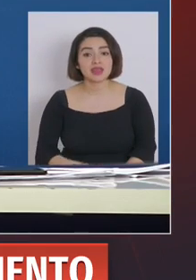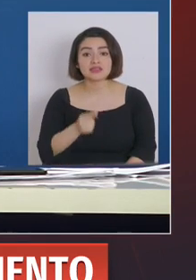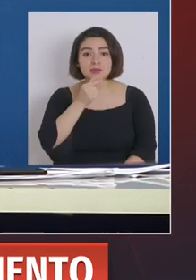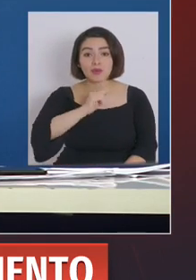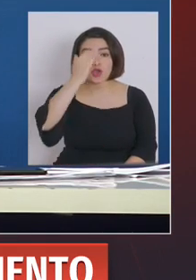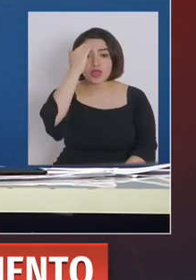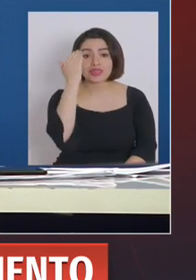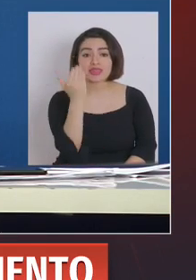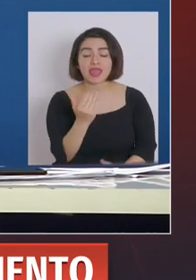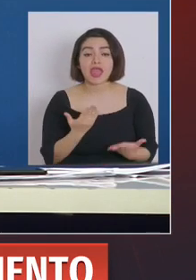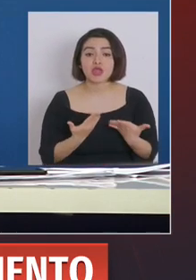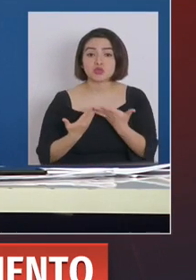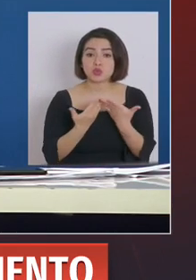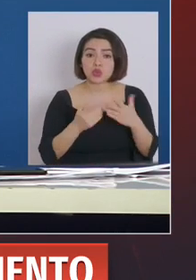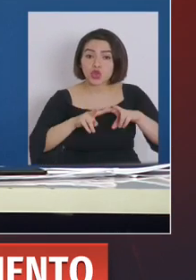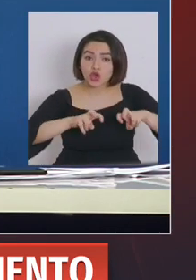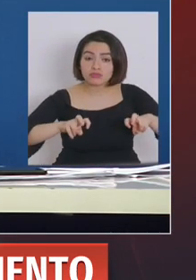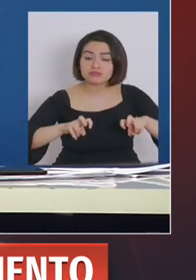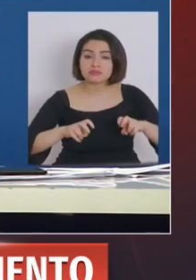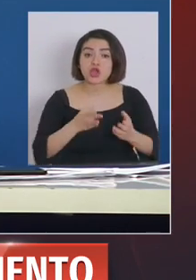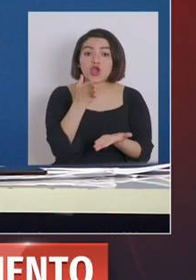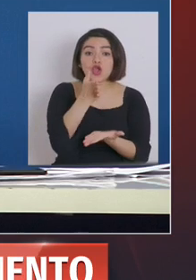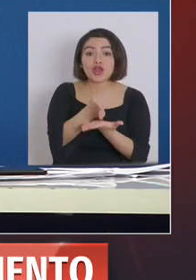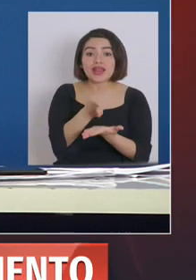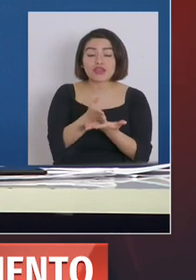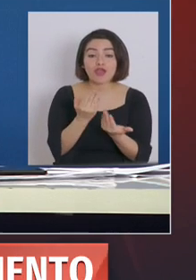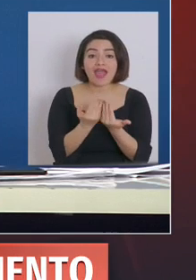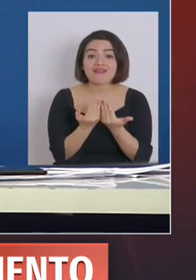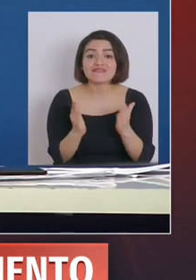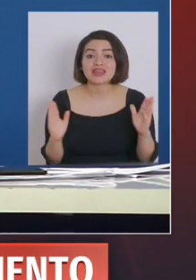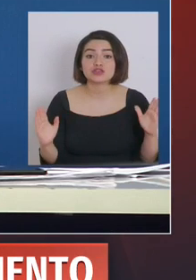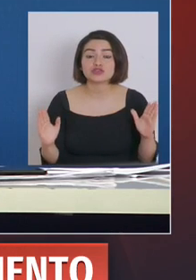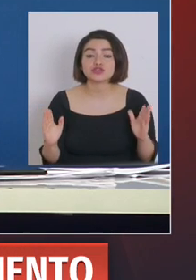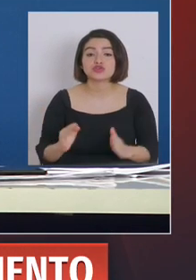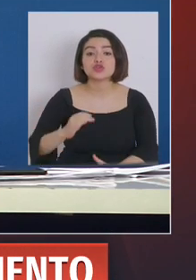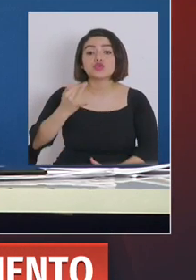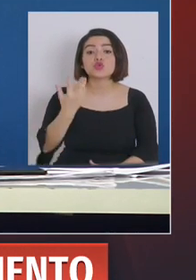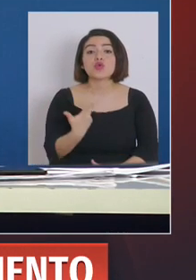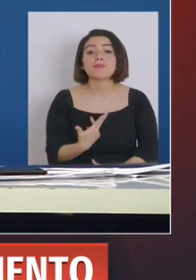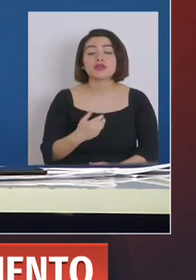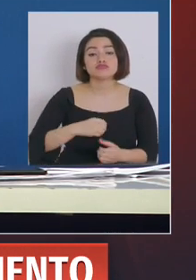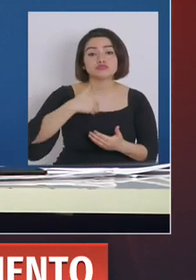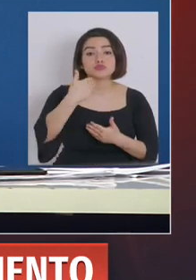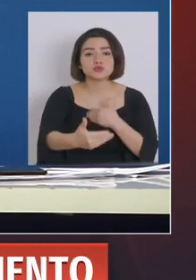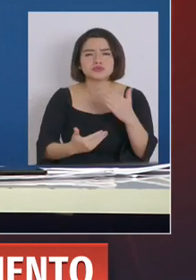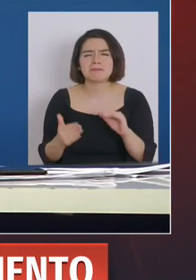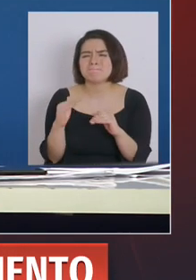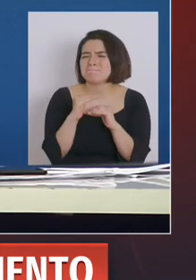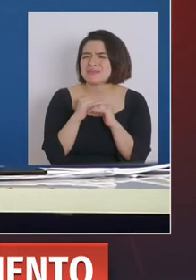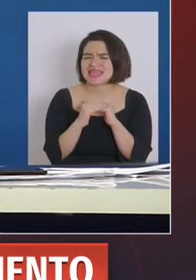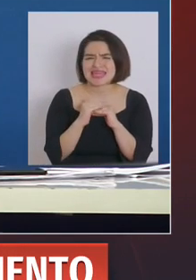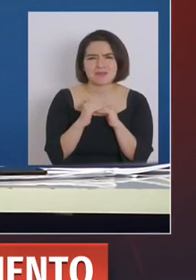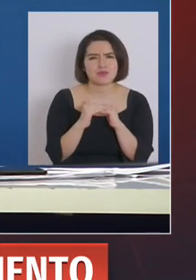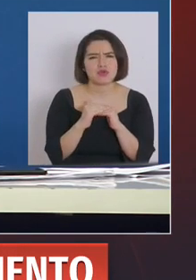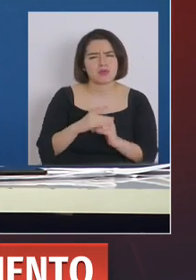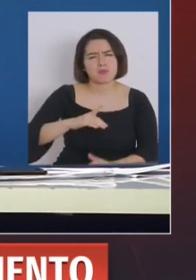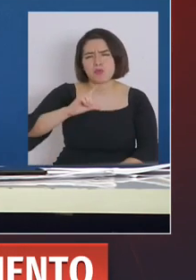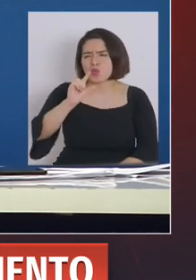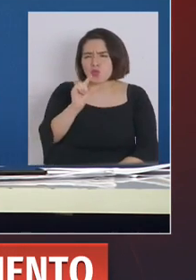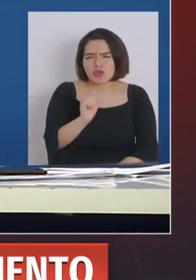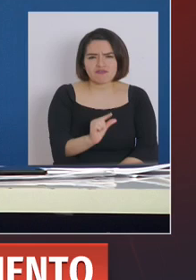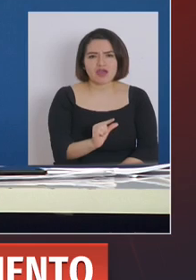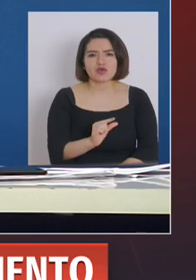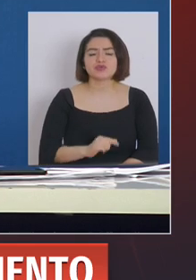salió un estudio donde en los colegios que están abiertos la tasa de contagio es mínima, muy, muy baja